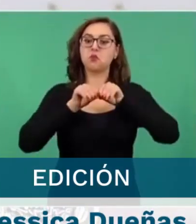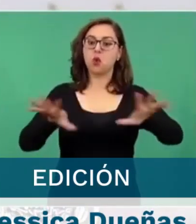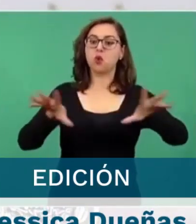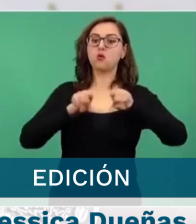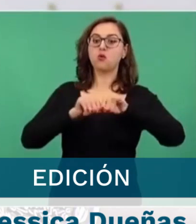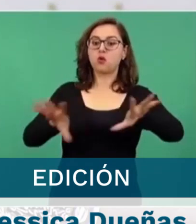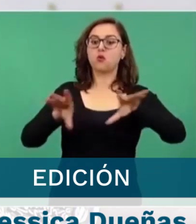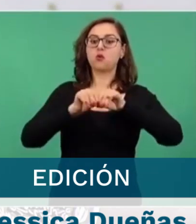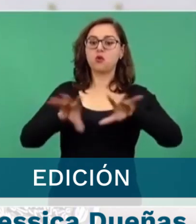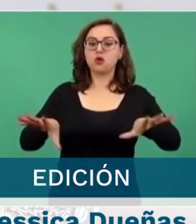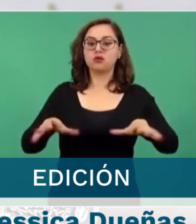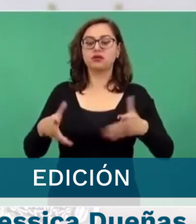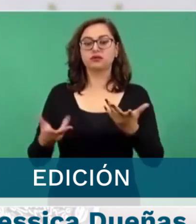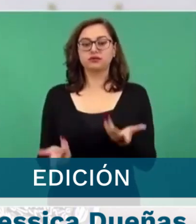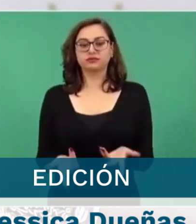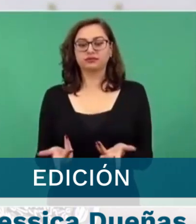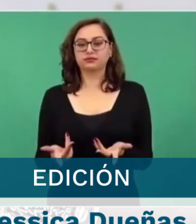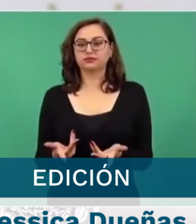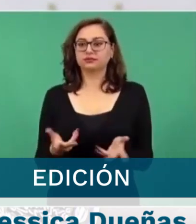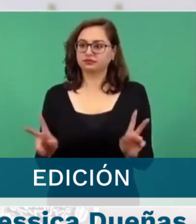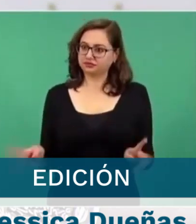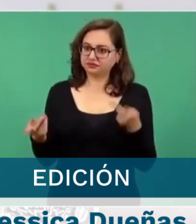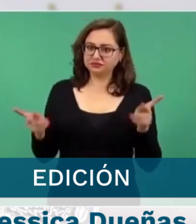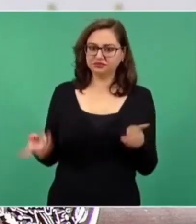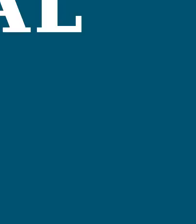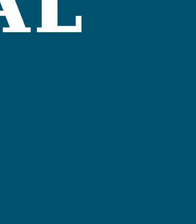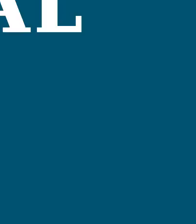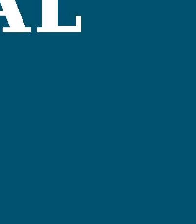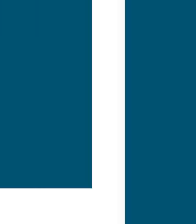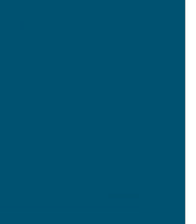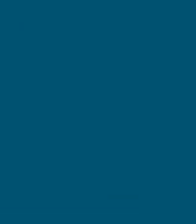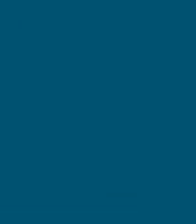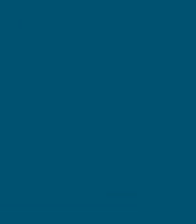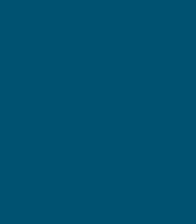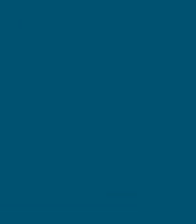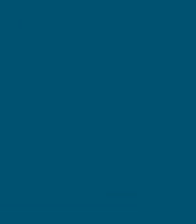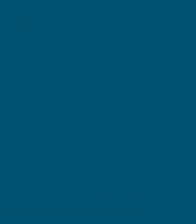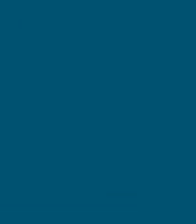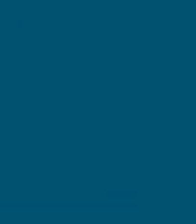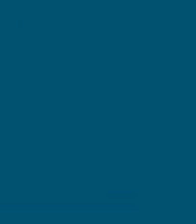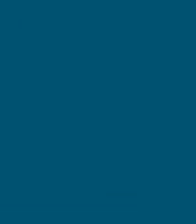consumista. ¡Gracias!